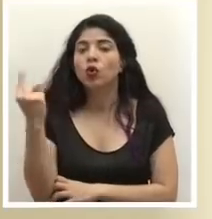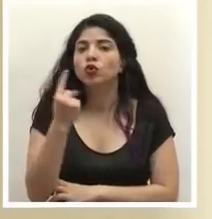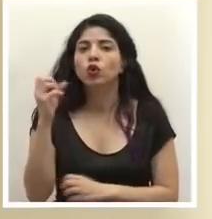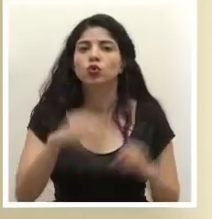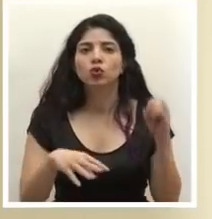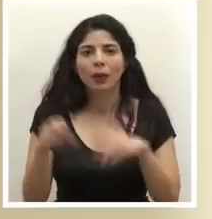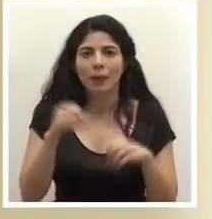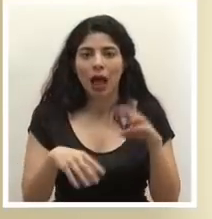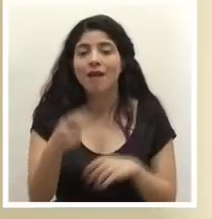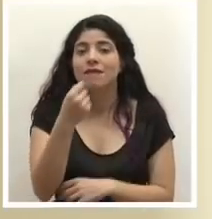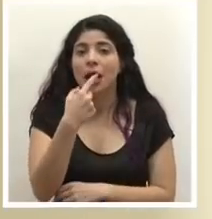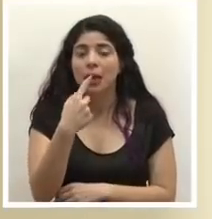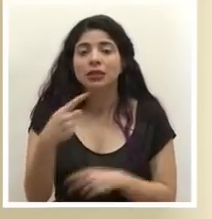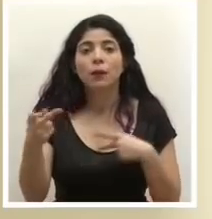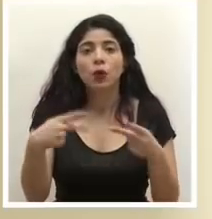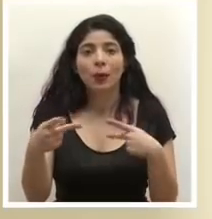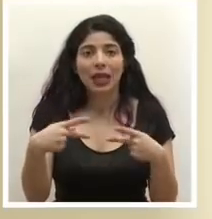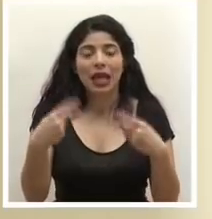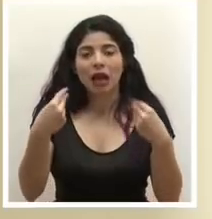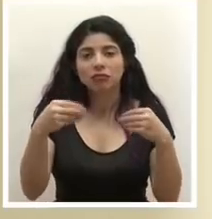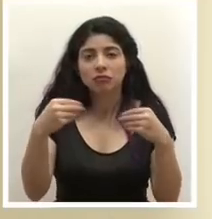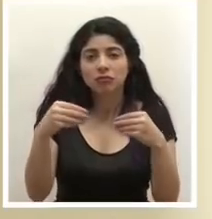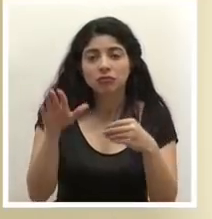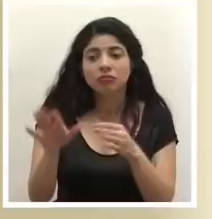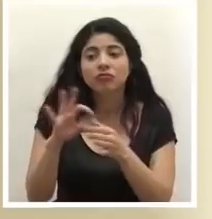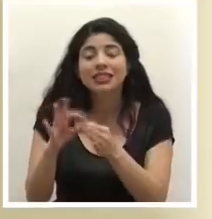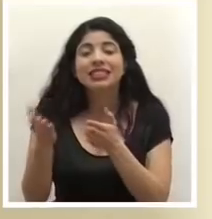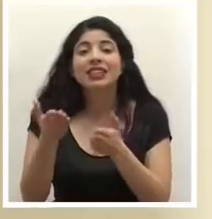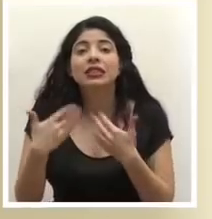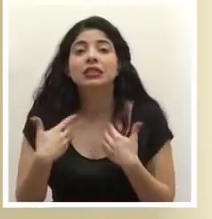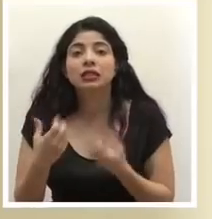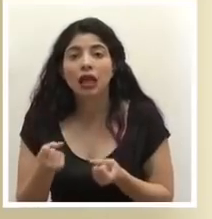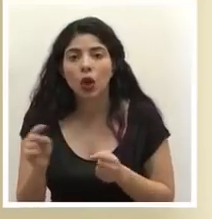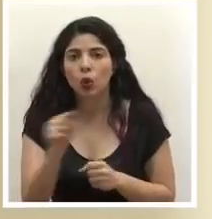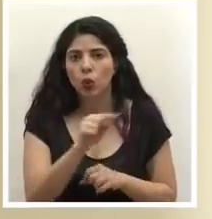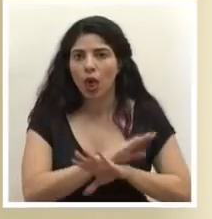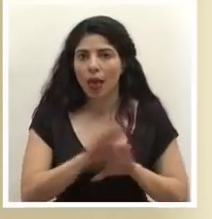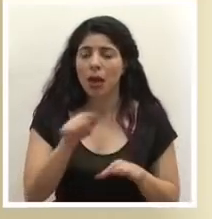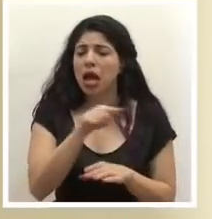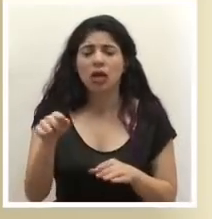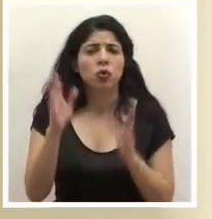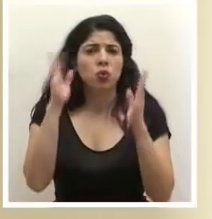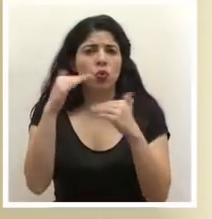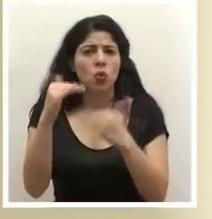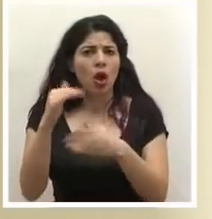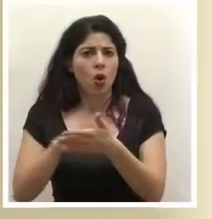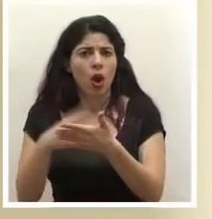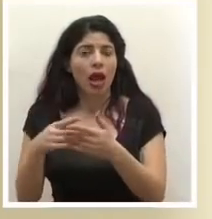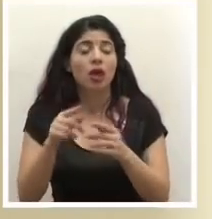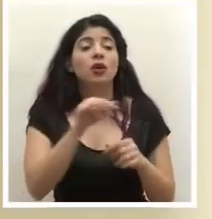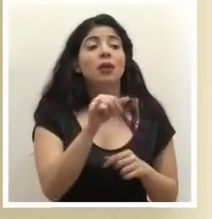supermercados, farmacias, pulperías, abastecedores y servicios de salud sin restricción horaria, así como aquellos